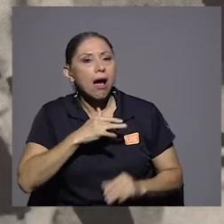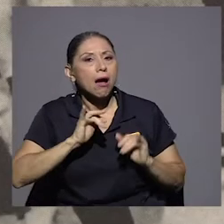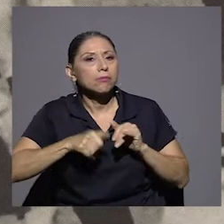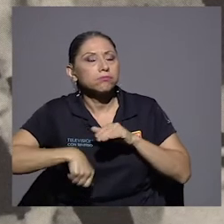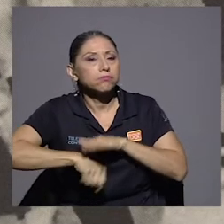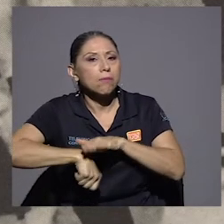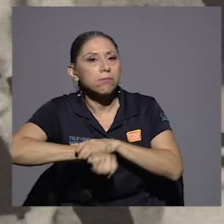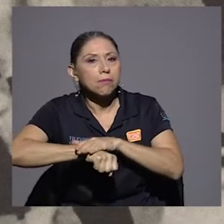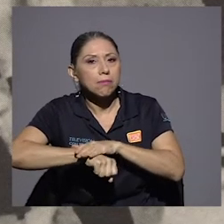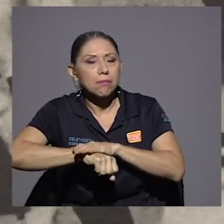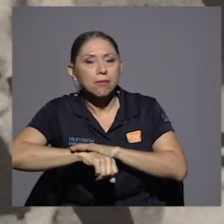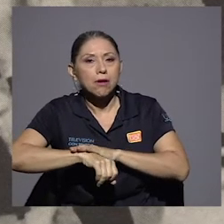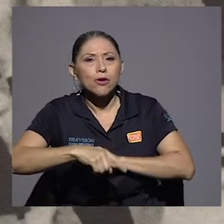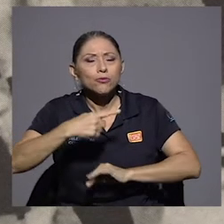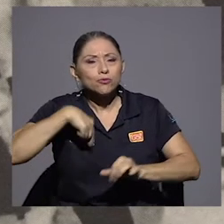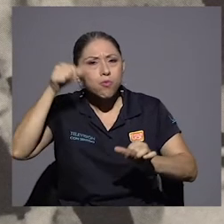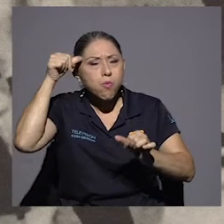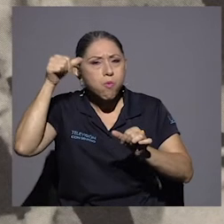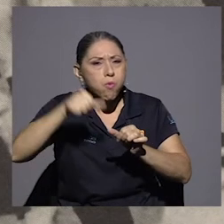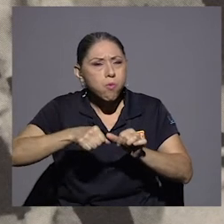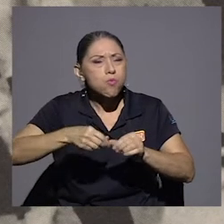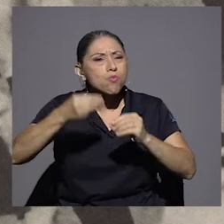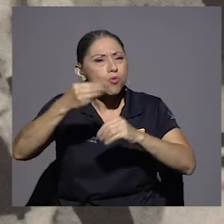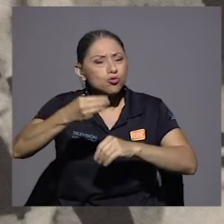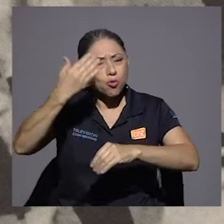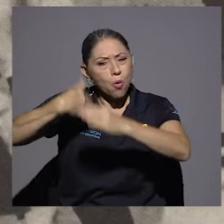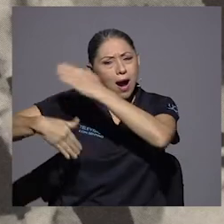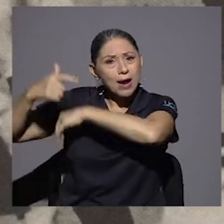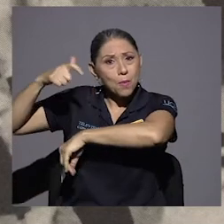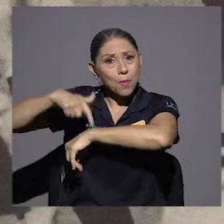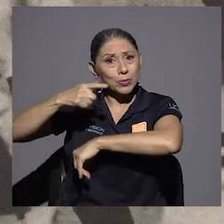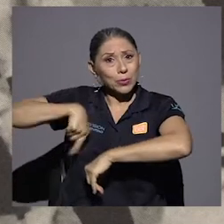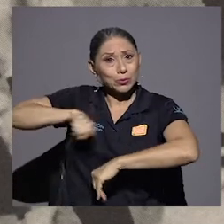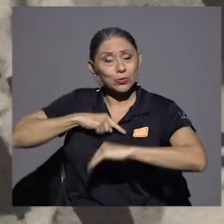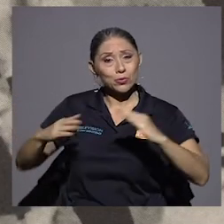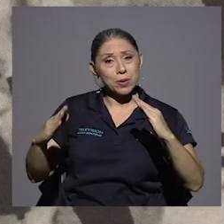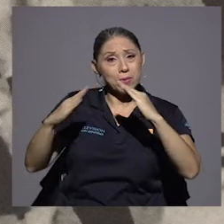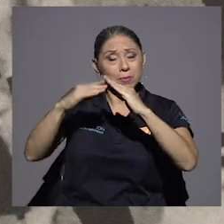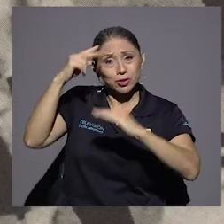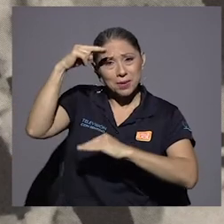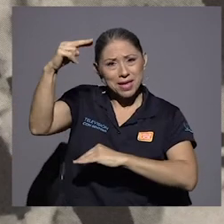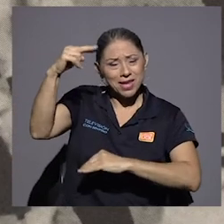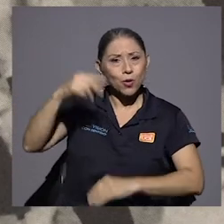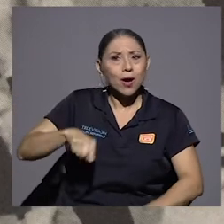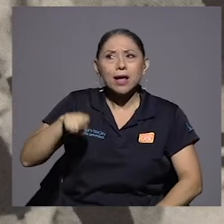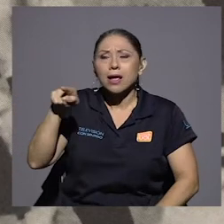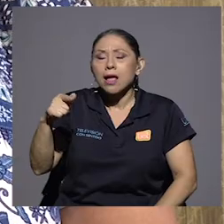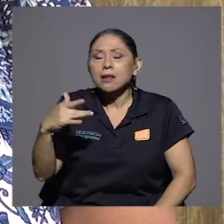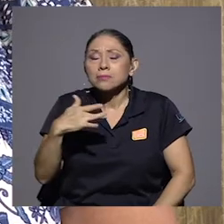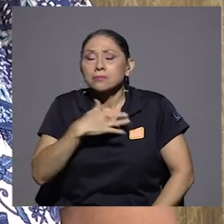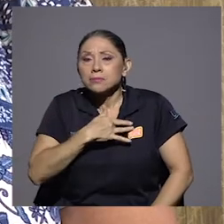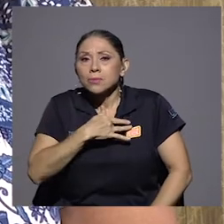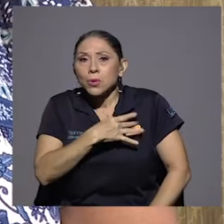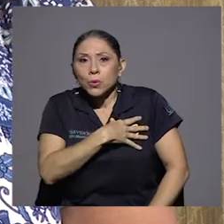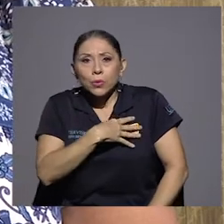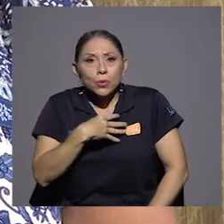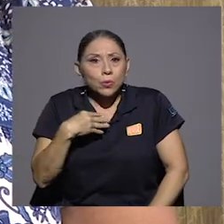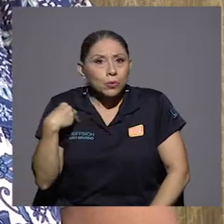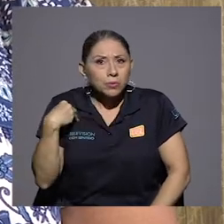Sobre todo... Yo me acuerdo mucho de esa época cuando vivimos en México. Que él era un aficionado...